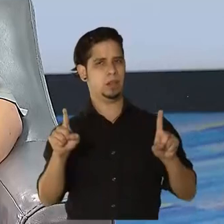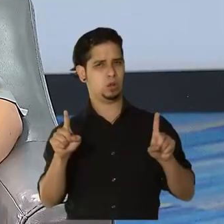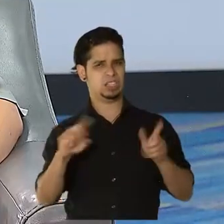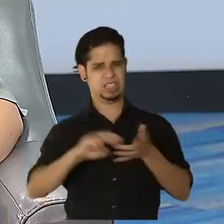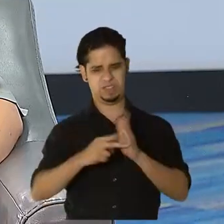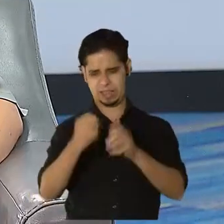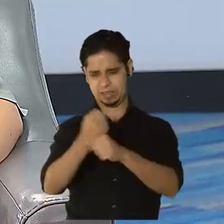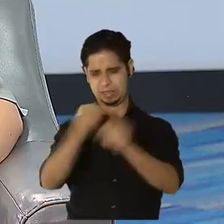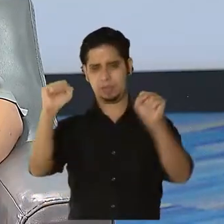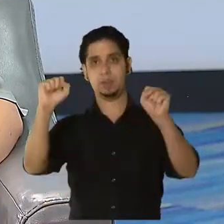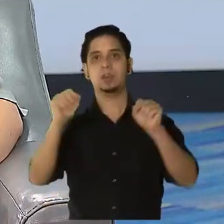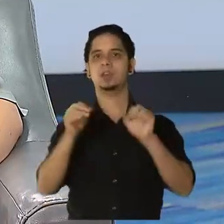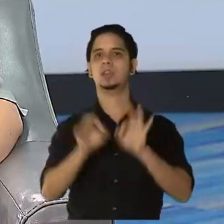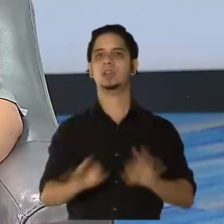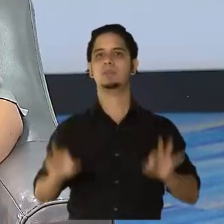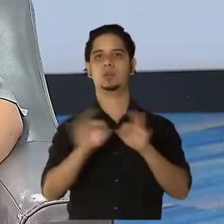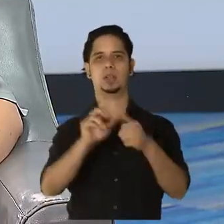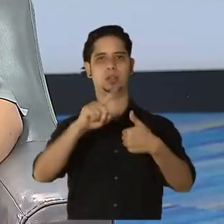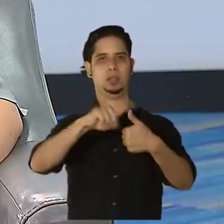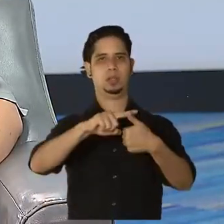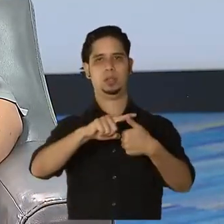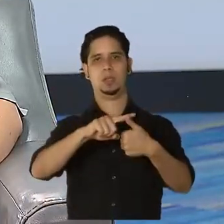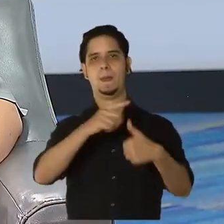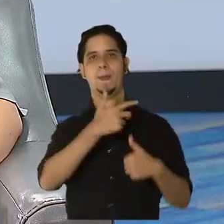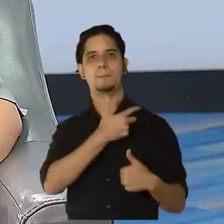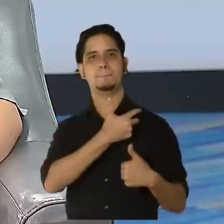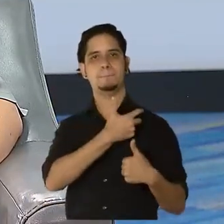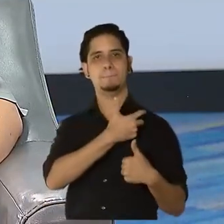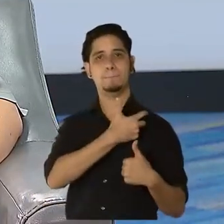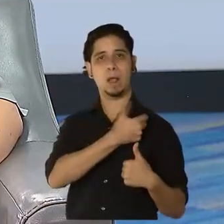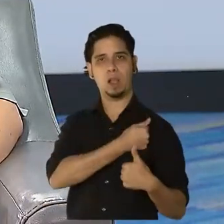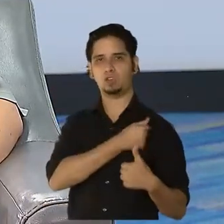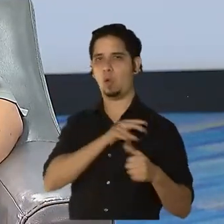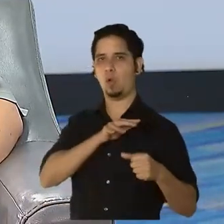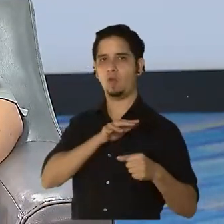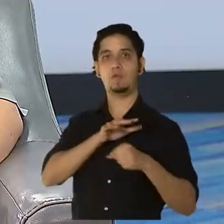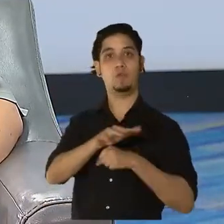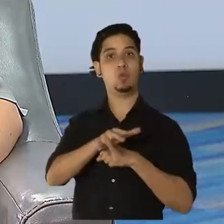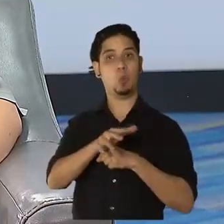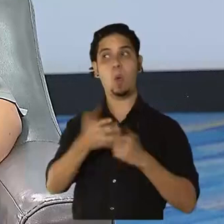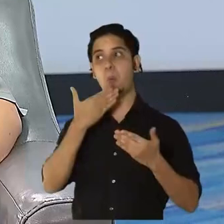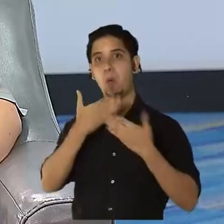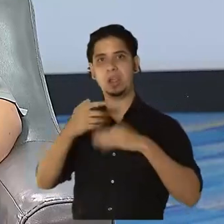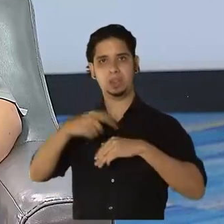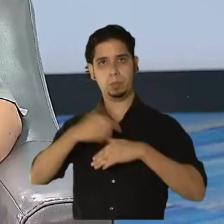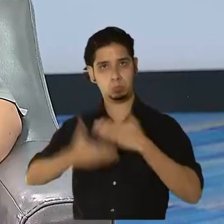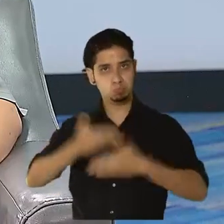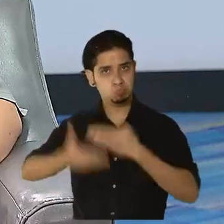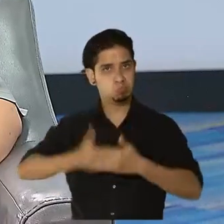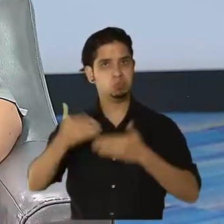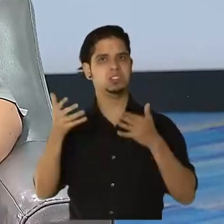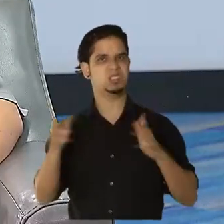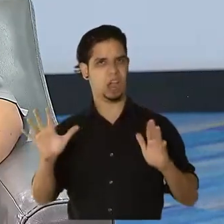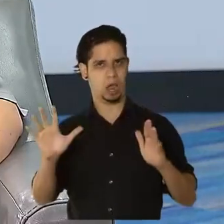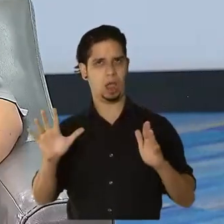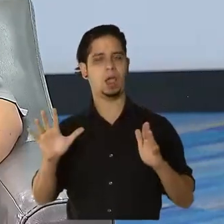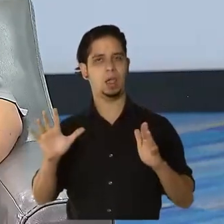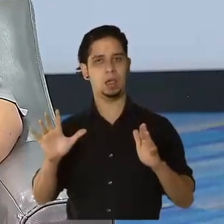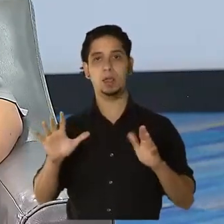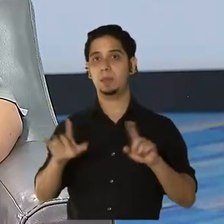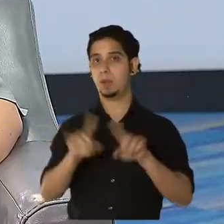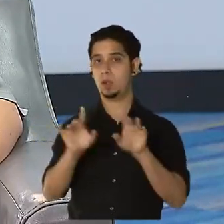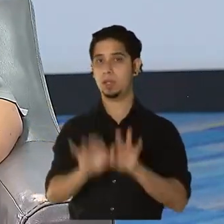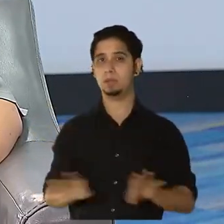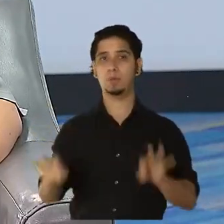seguro? Uno, tiene que estar la vacunación completada o adelantada, ¿verdad? Del proceso, pero sobre todo y más